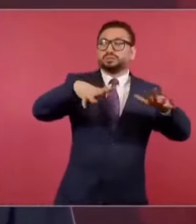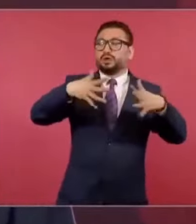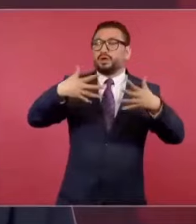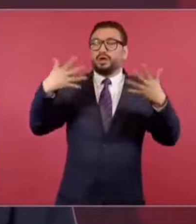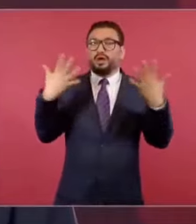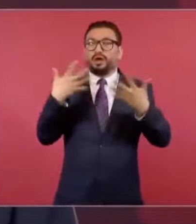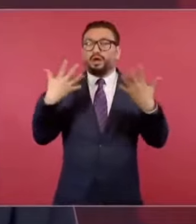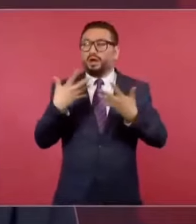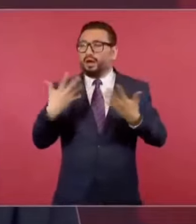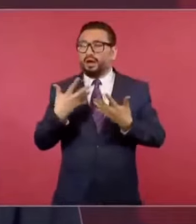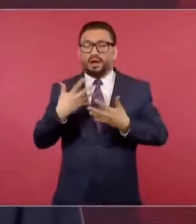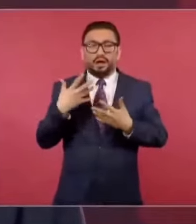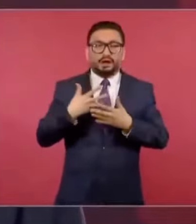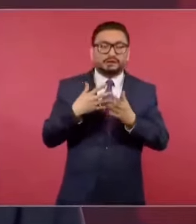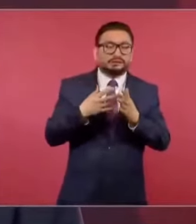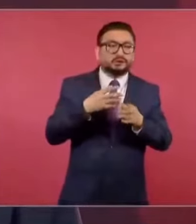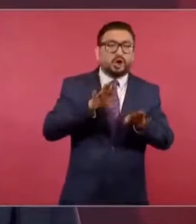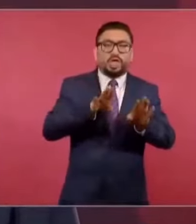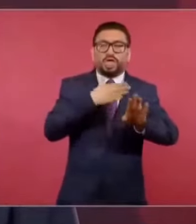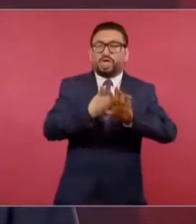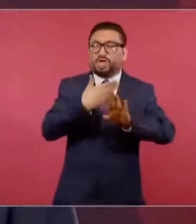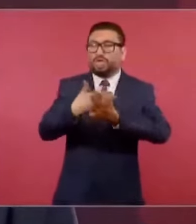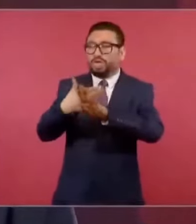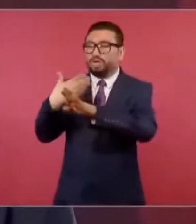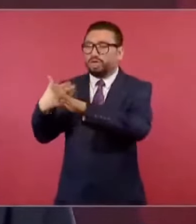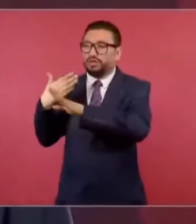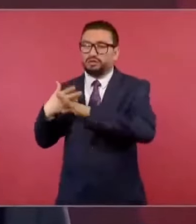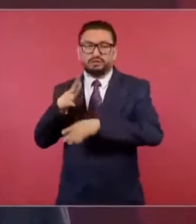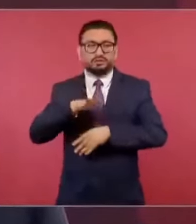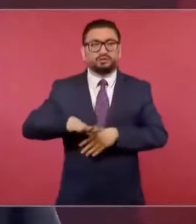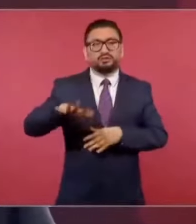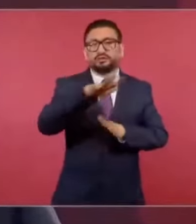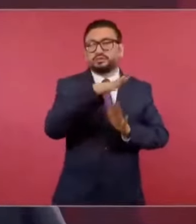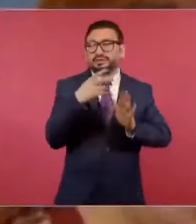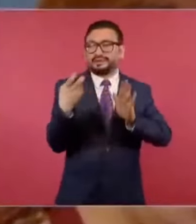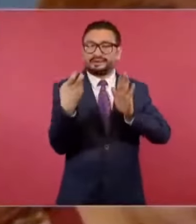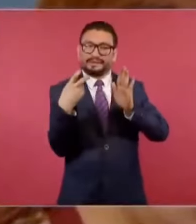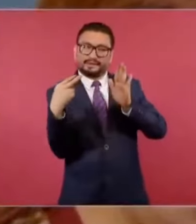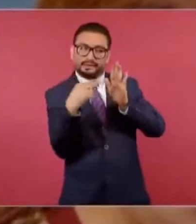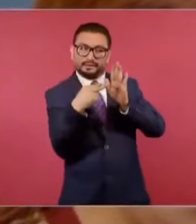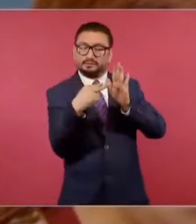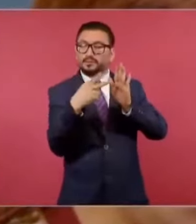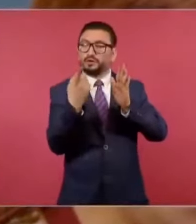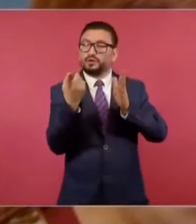el amarillismo, porque lo que está en el fondo